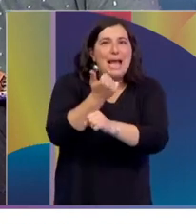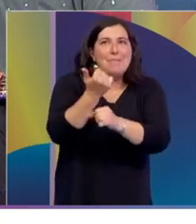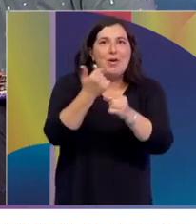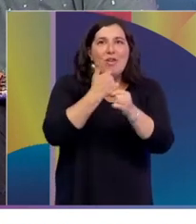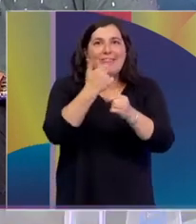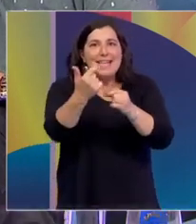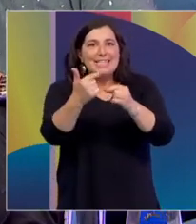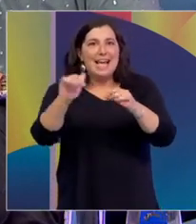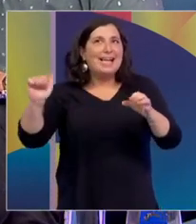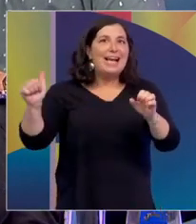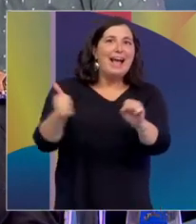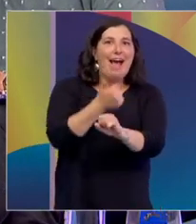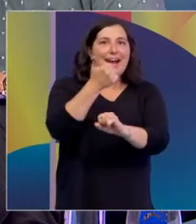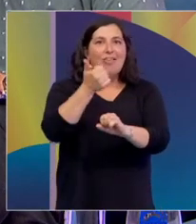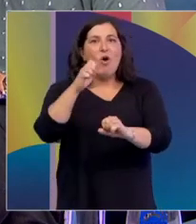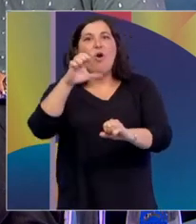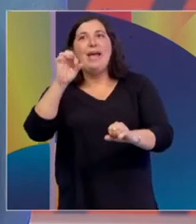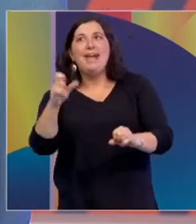ganador es... ¿Cómo fue ese momento?